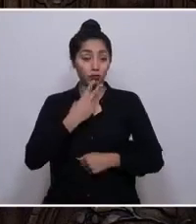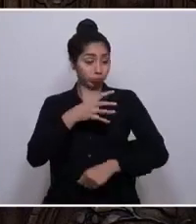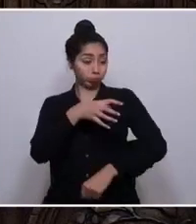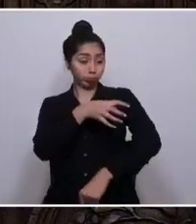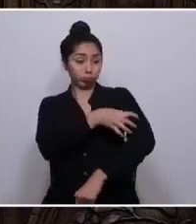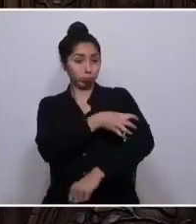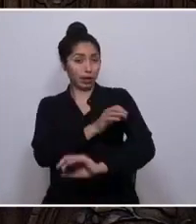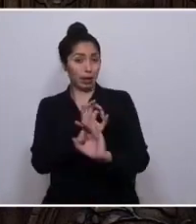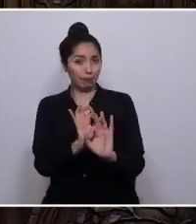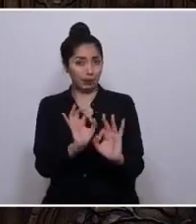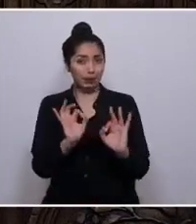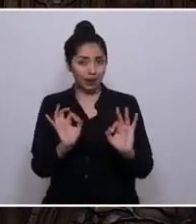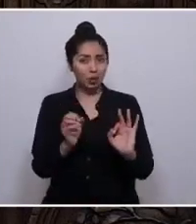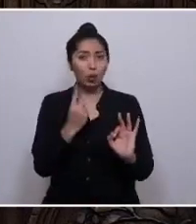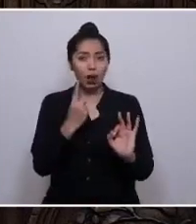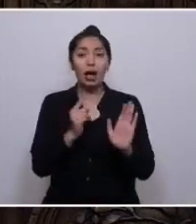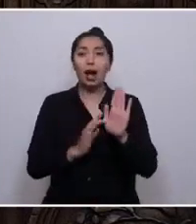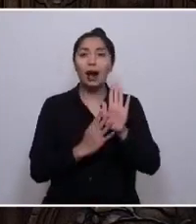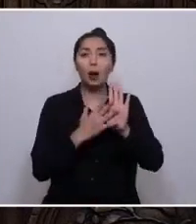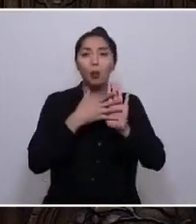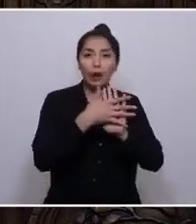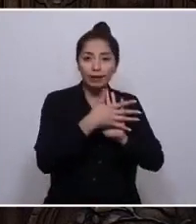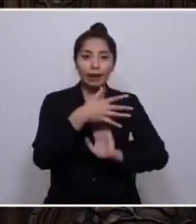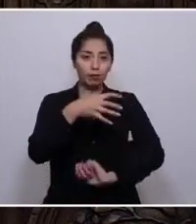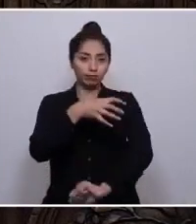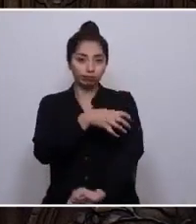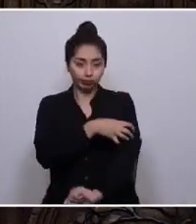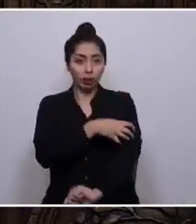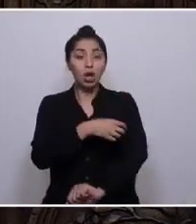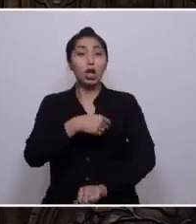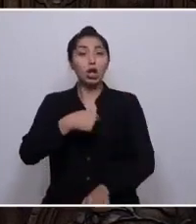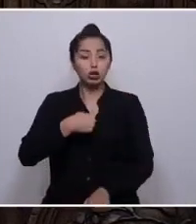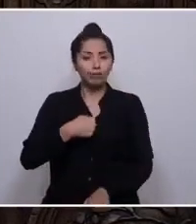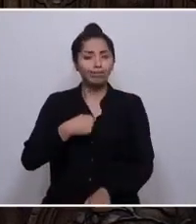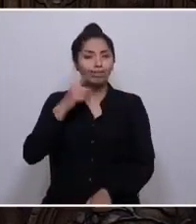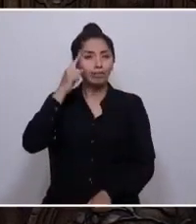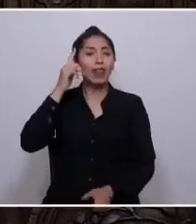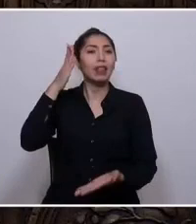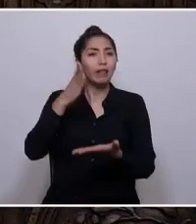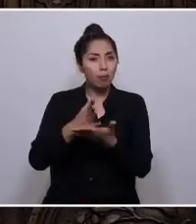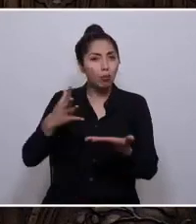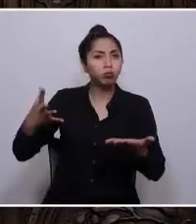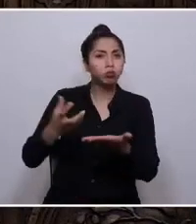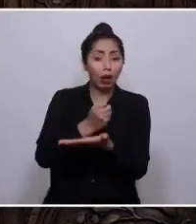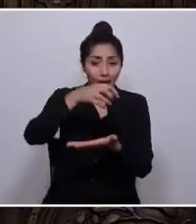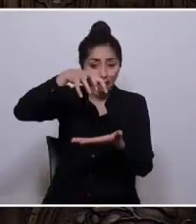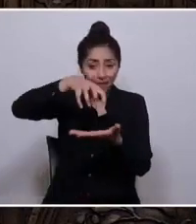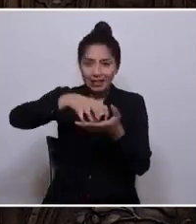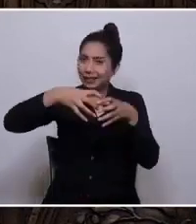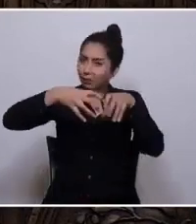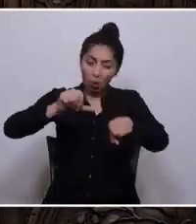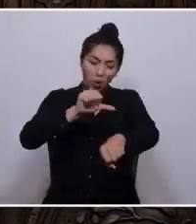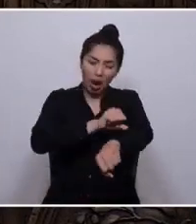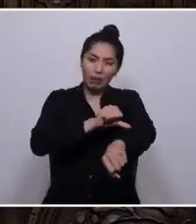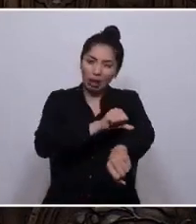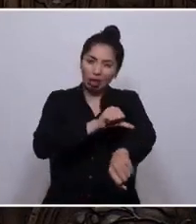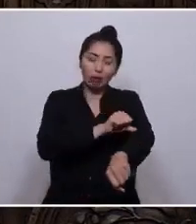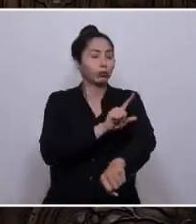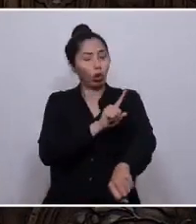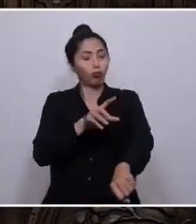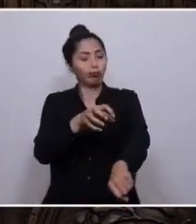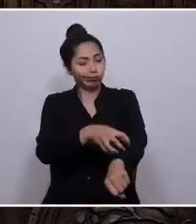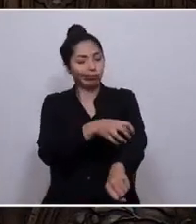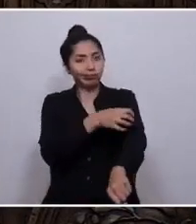especial, la región de la Araucanía, creo que debemos lograr una descentralización efectiva y justo con ello